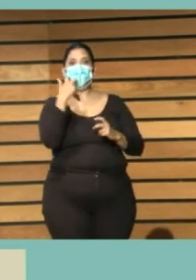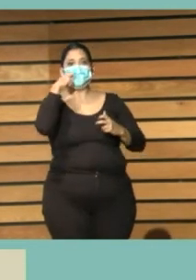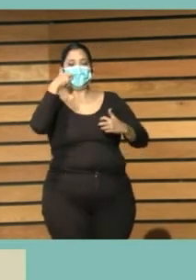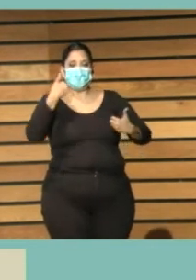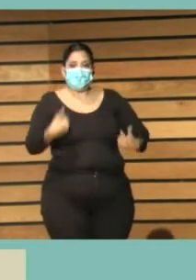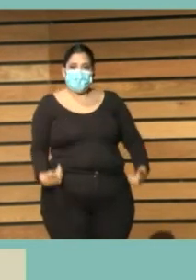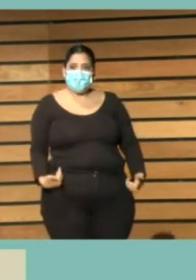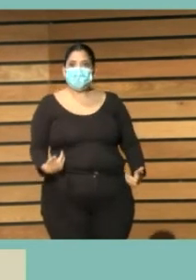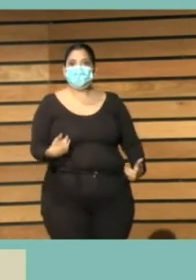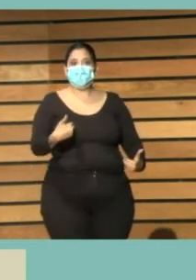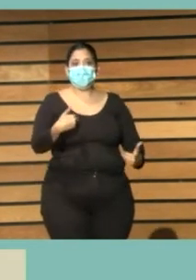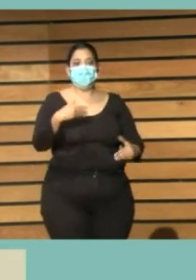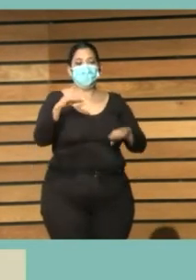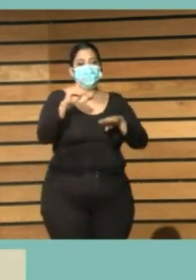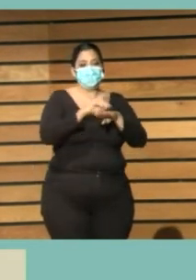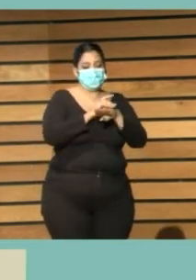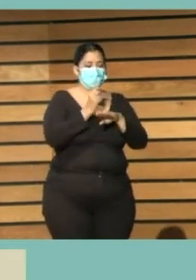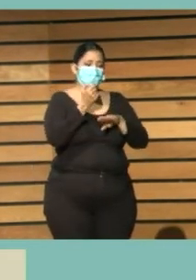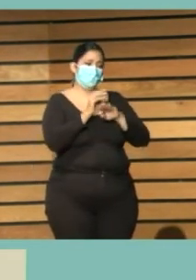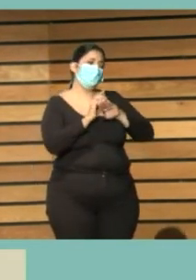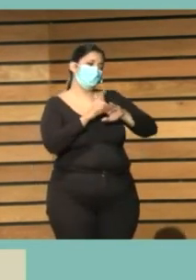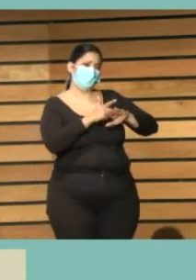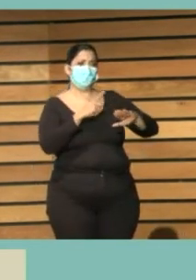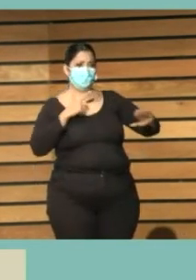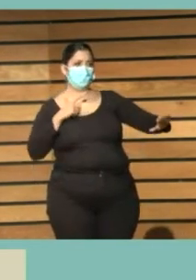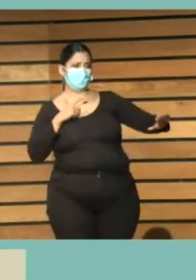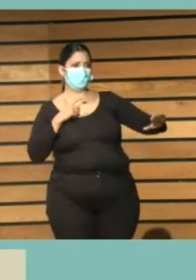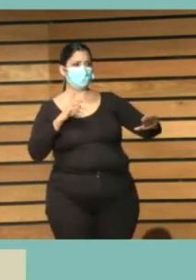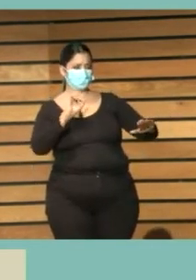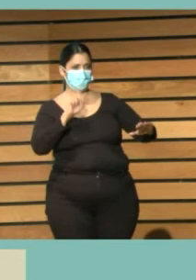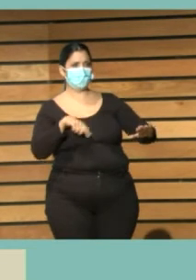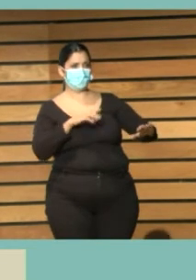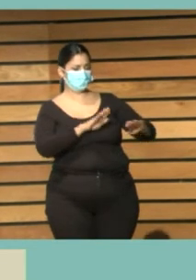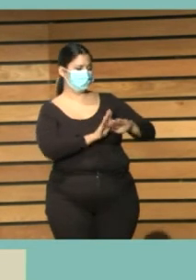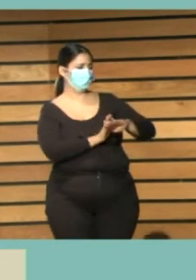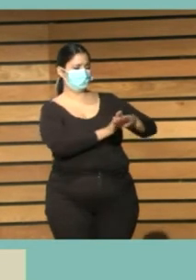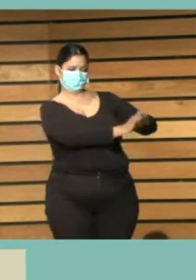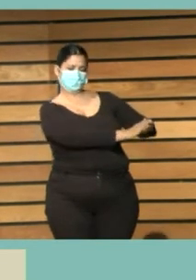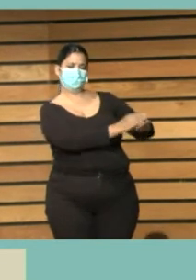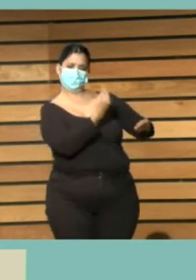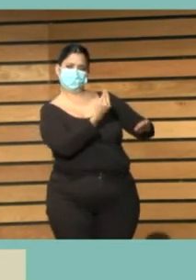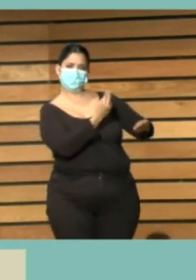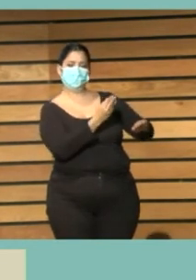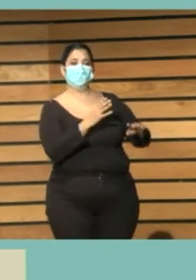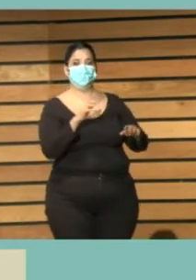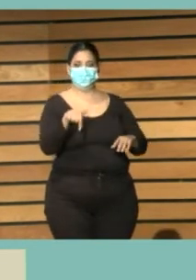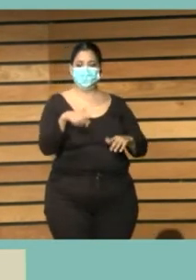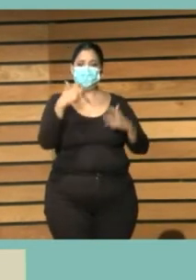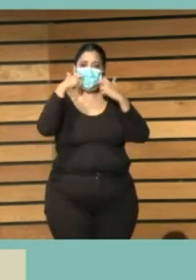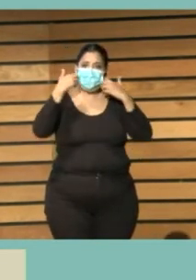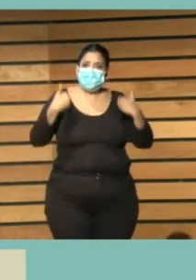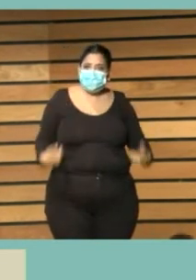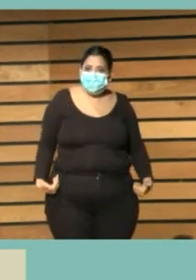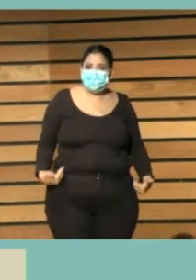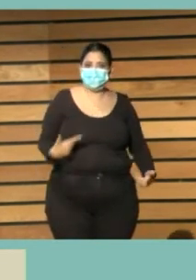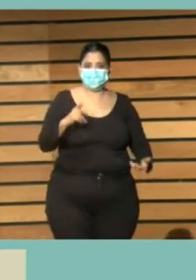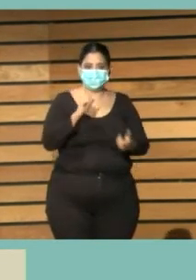más lejos de lo digital ahora mismo teniendo en cuenta también lo digital y sobre todo pues también